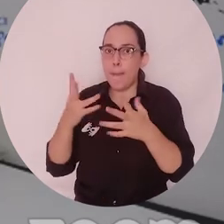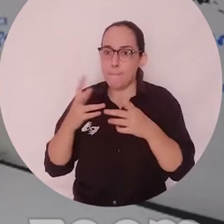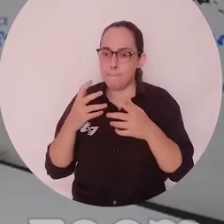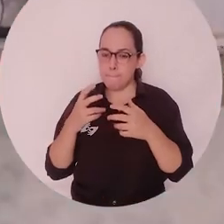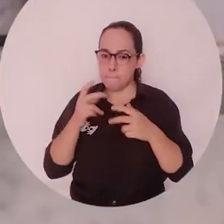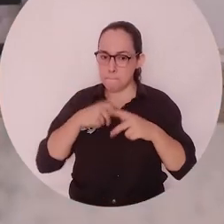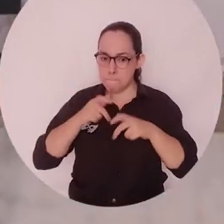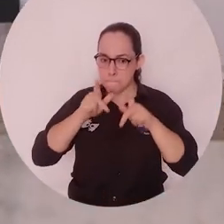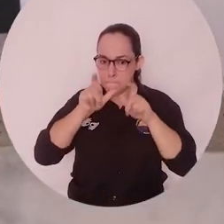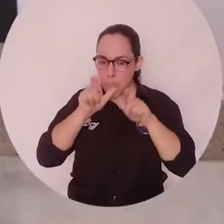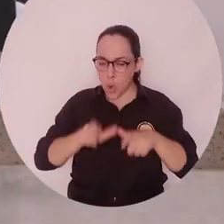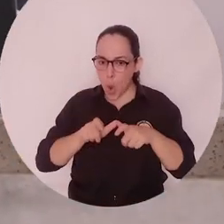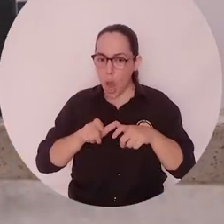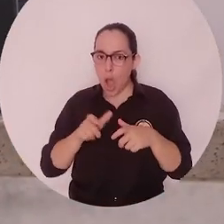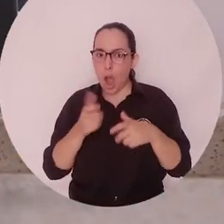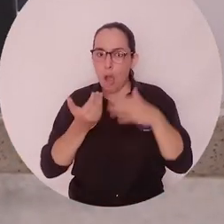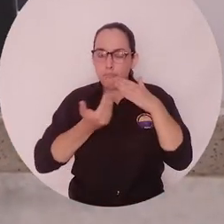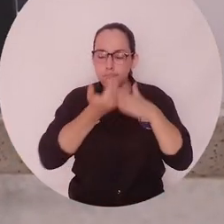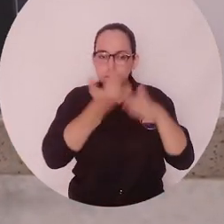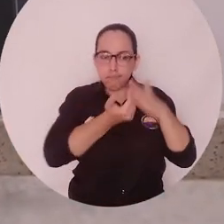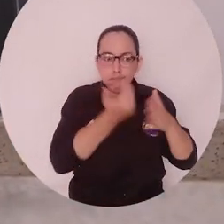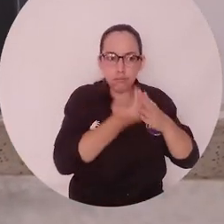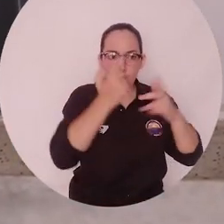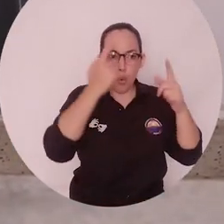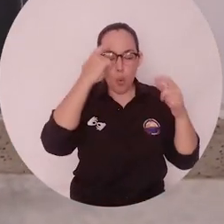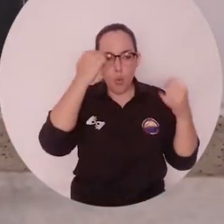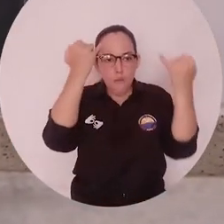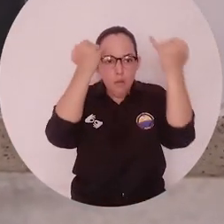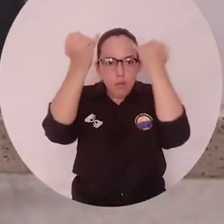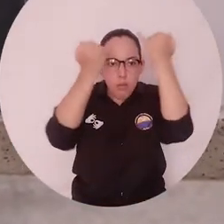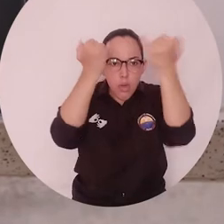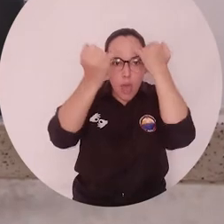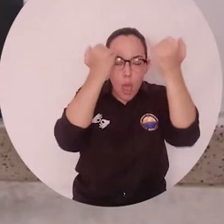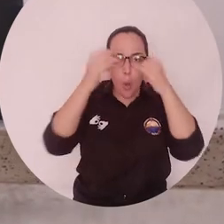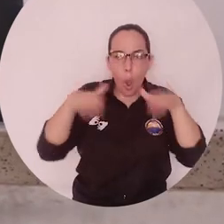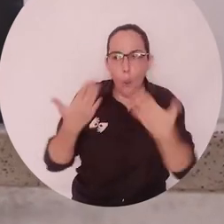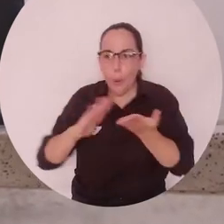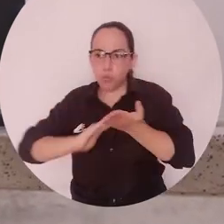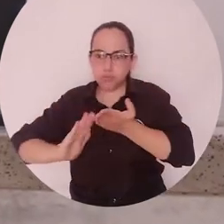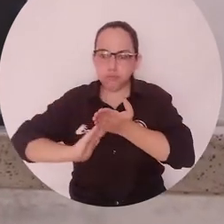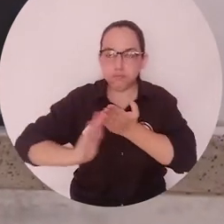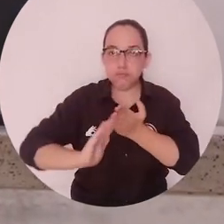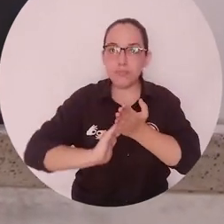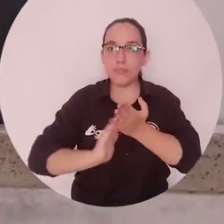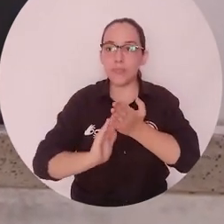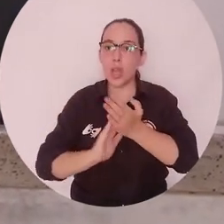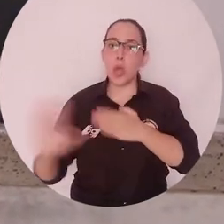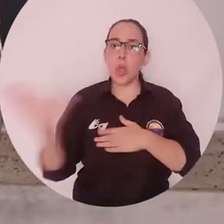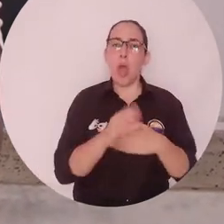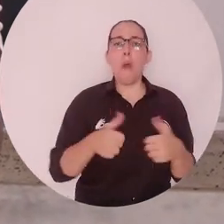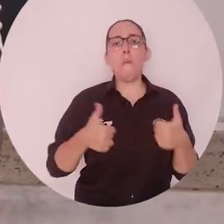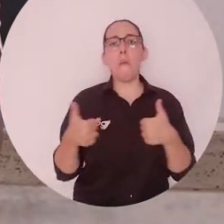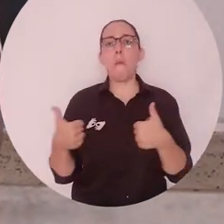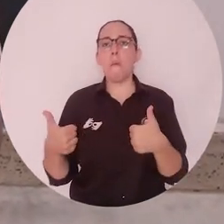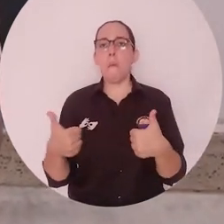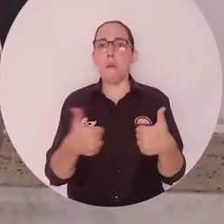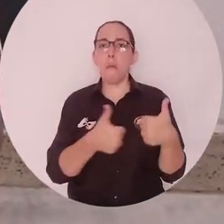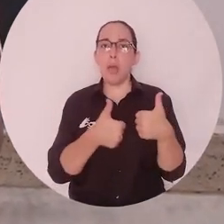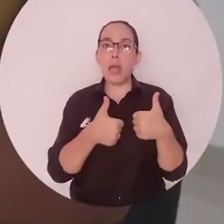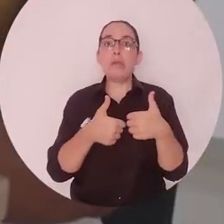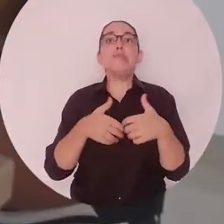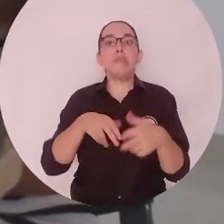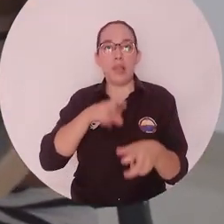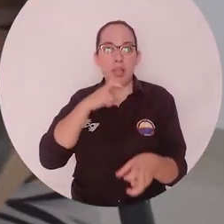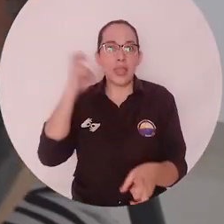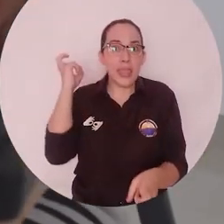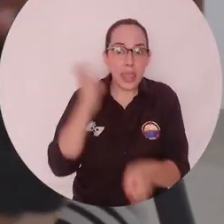los innovadores sacan sus verdaderas soluciones. Si todo estuviera bien, fuera difícil emprender.